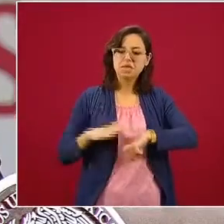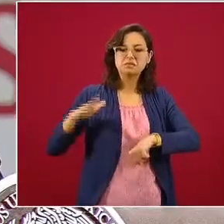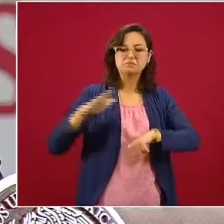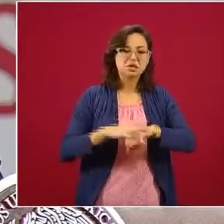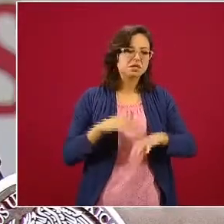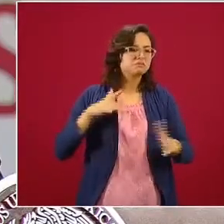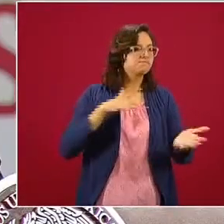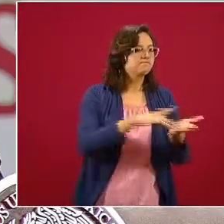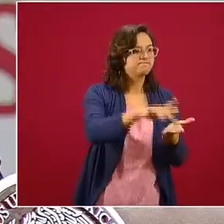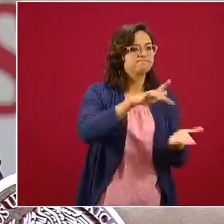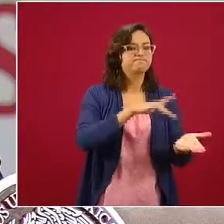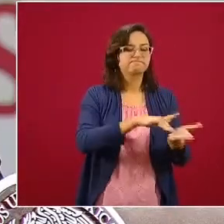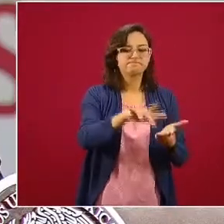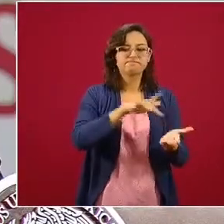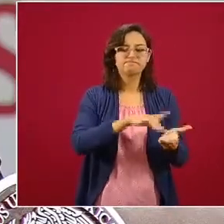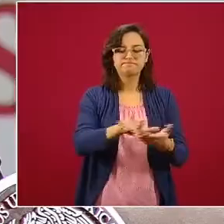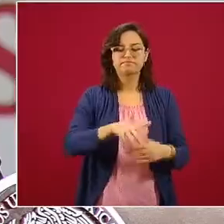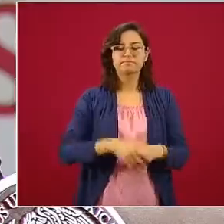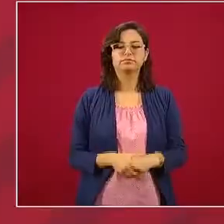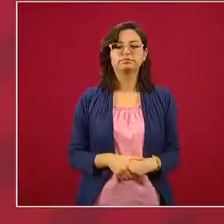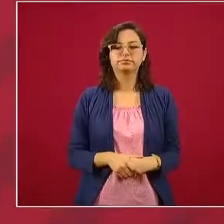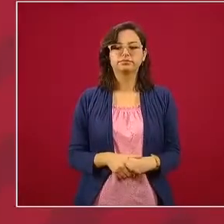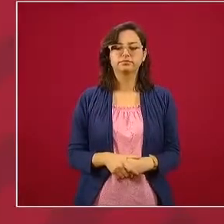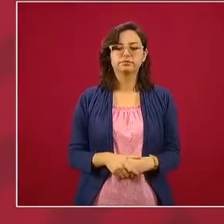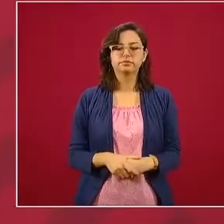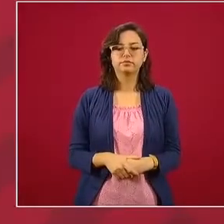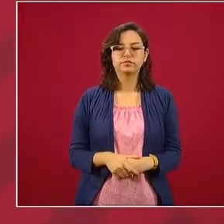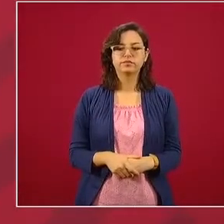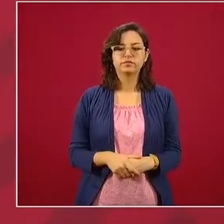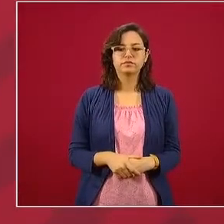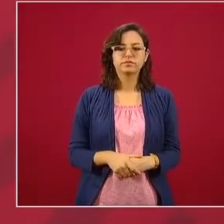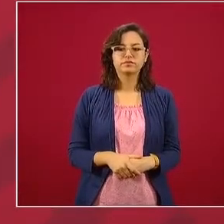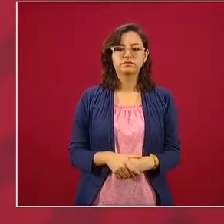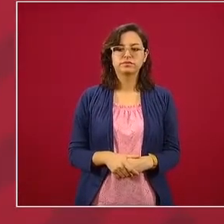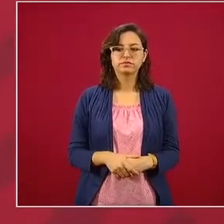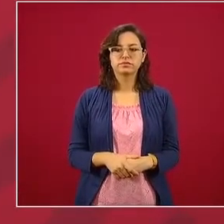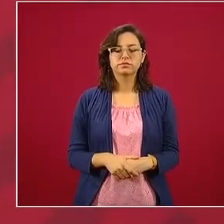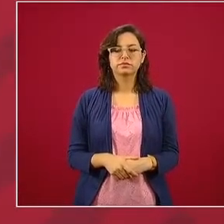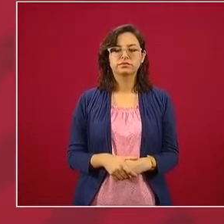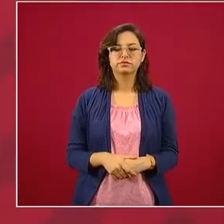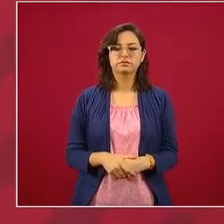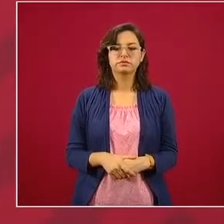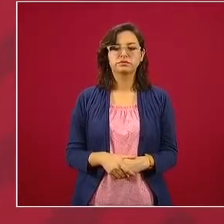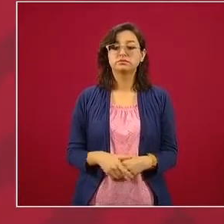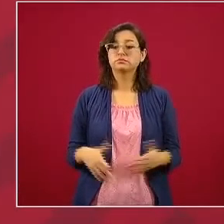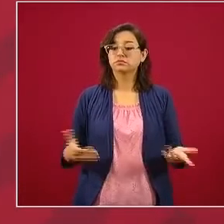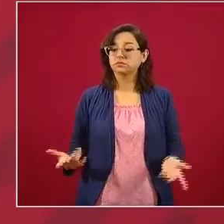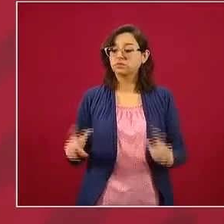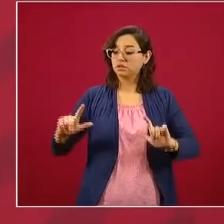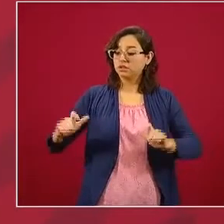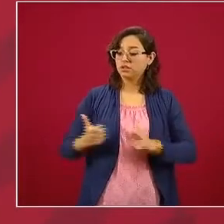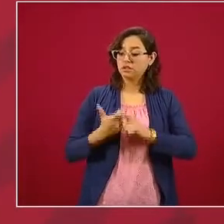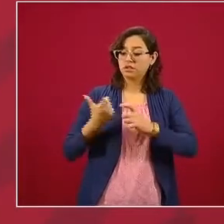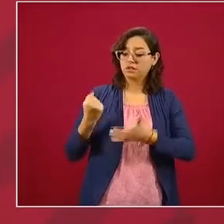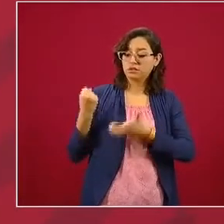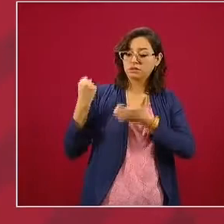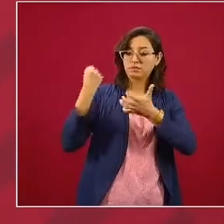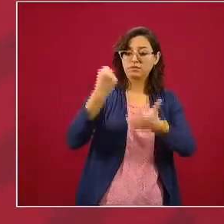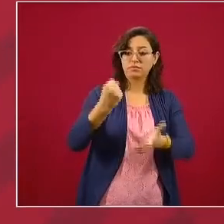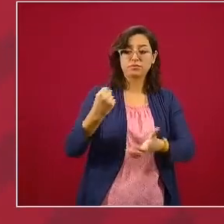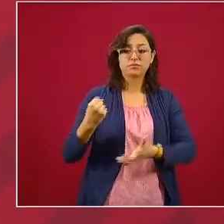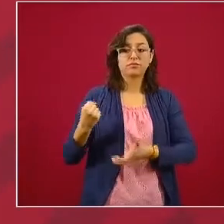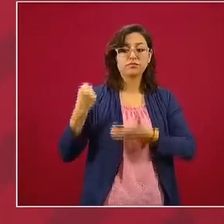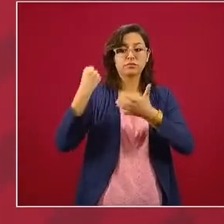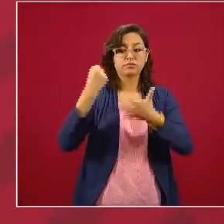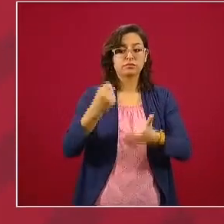Quiero destacar los cuantiosos recursos que a través de inversiones presupuestales se le ha transferido